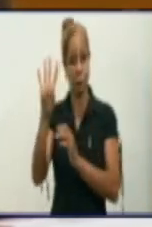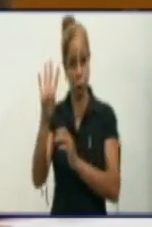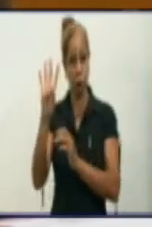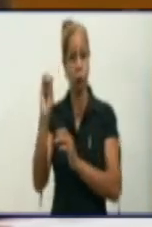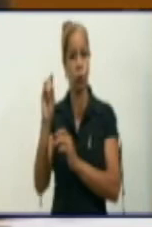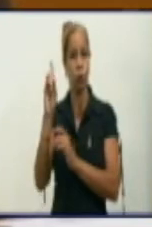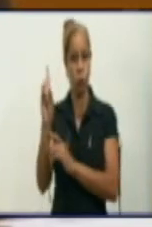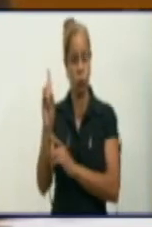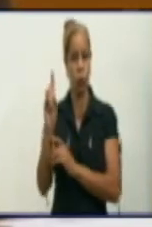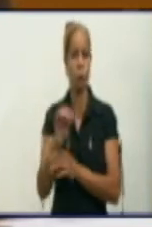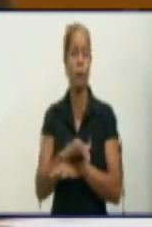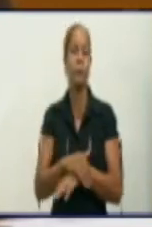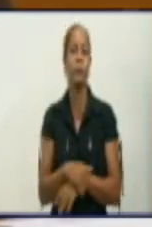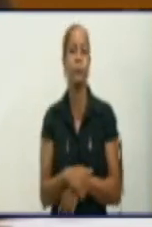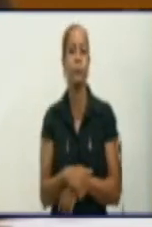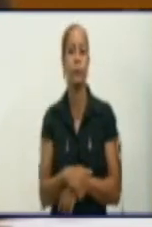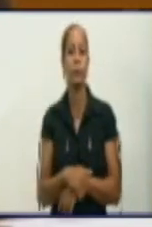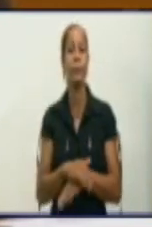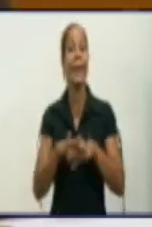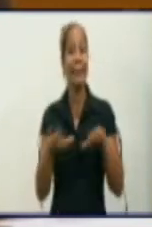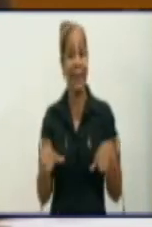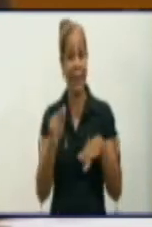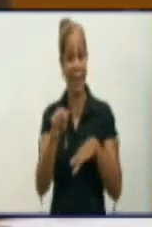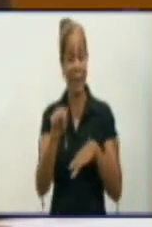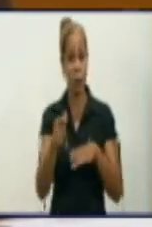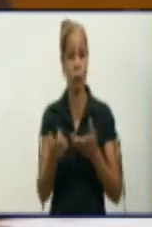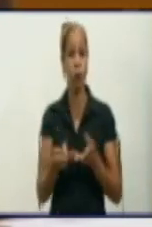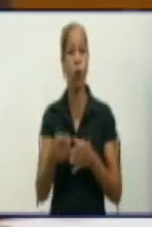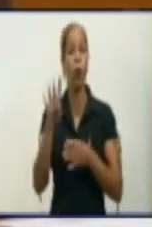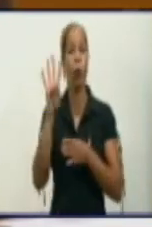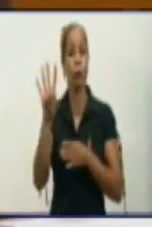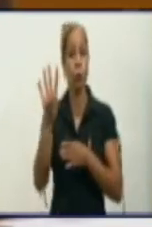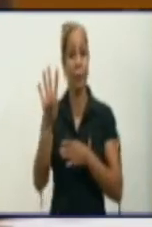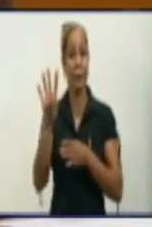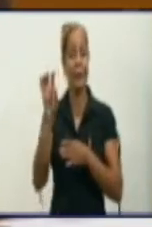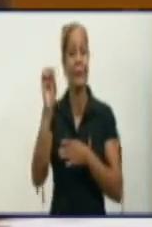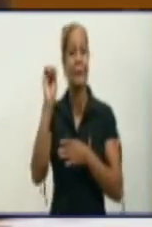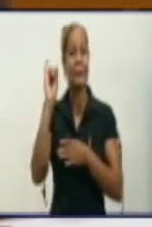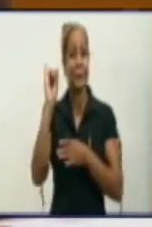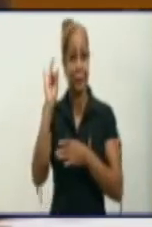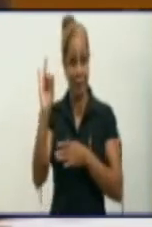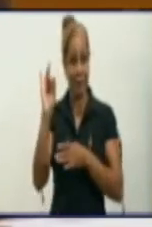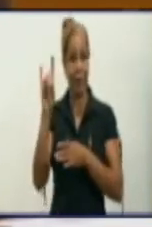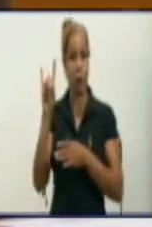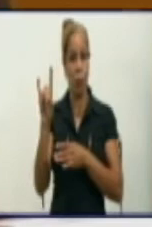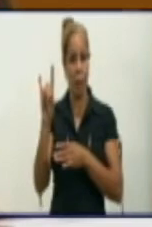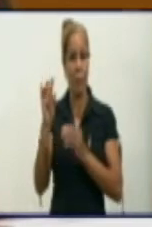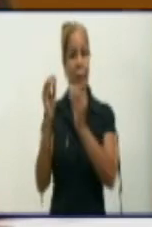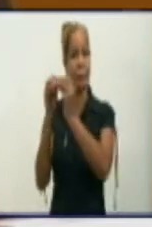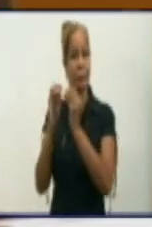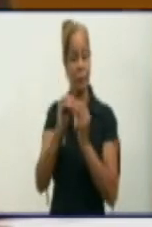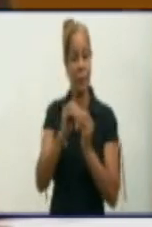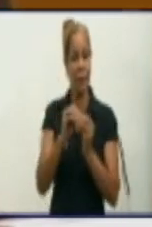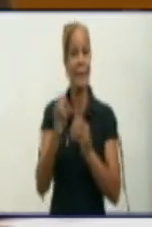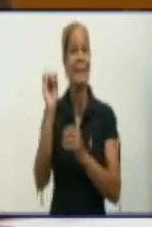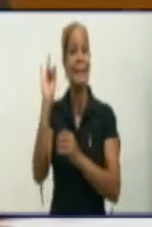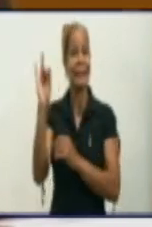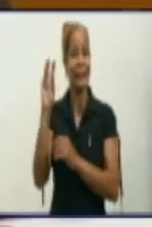3.512 casos, de ellos 3.379 autóctonos, 133 viajeros,